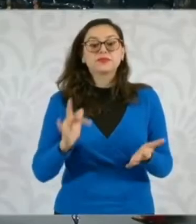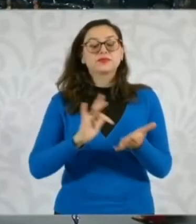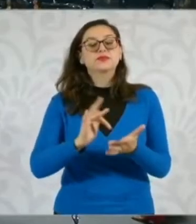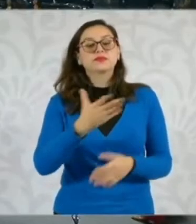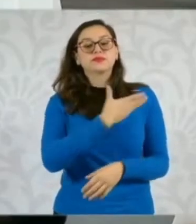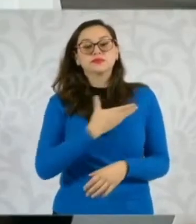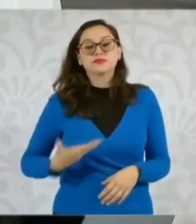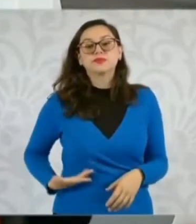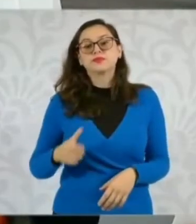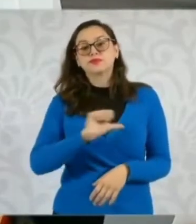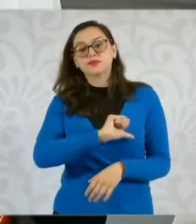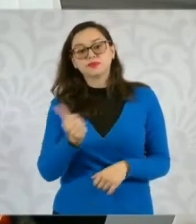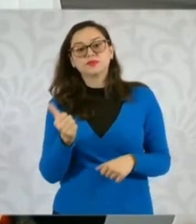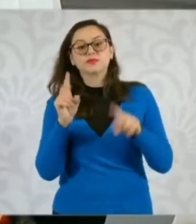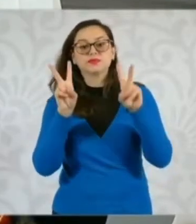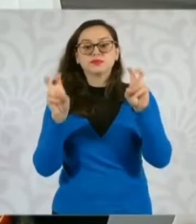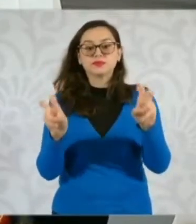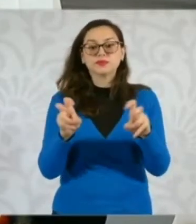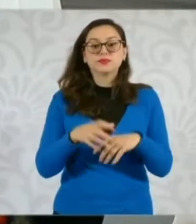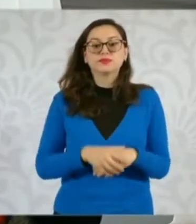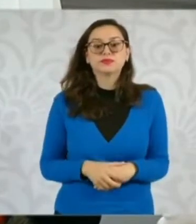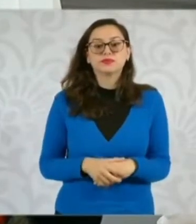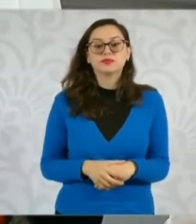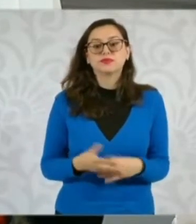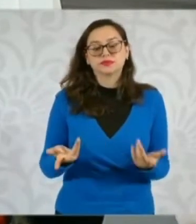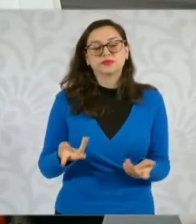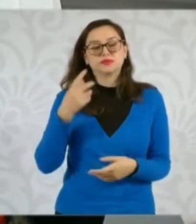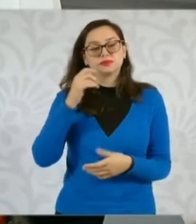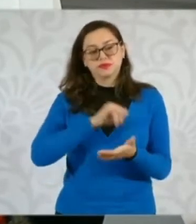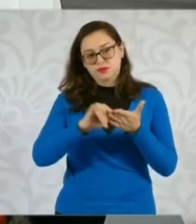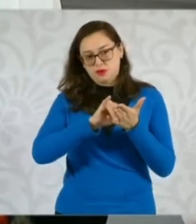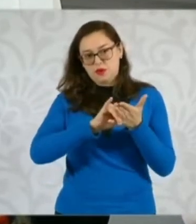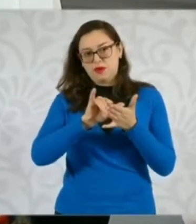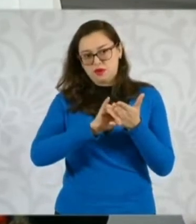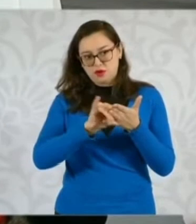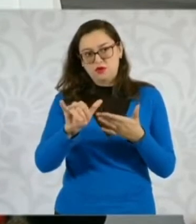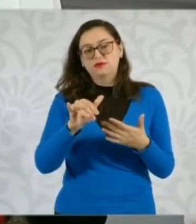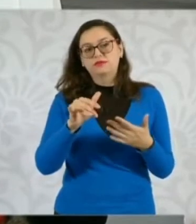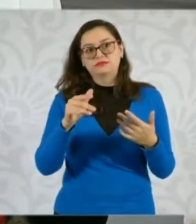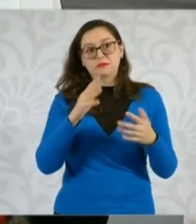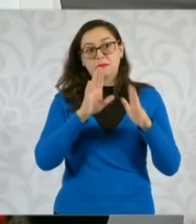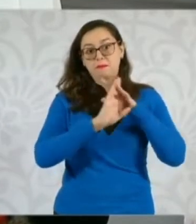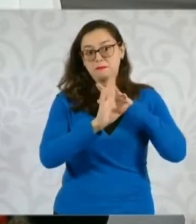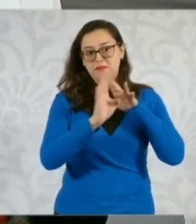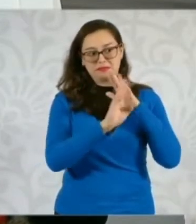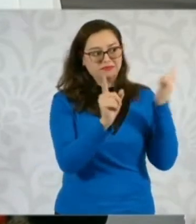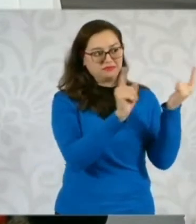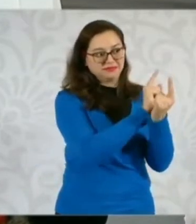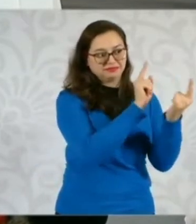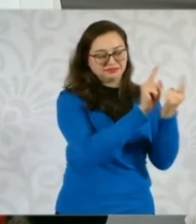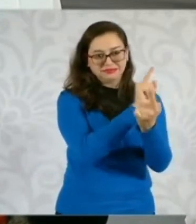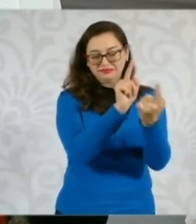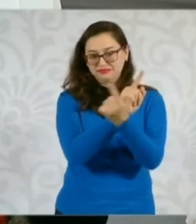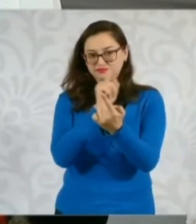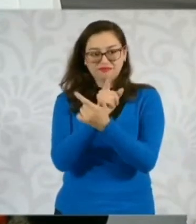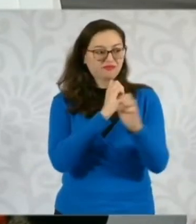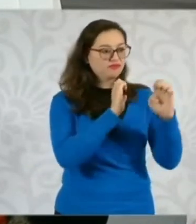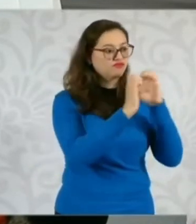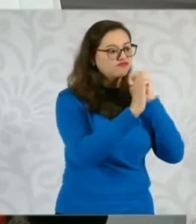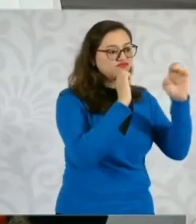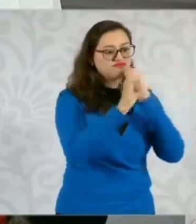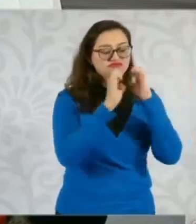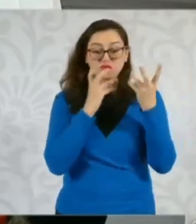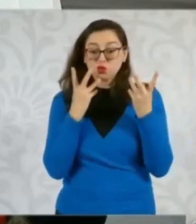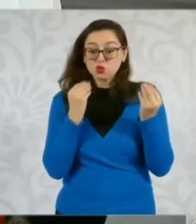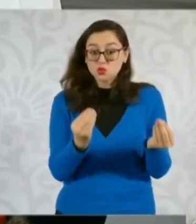Nos entrevistamos con muchísimos hermanos migrantes allá en Nueva York, hay un conflicto que tienen ahí también con el